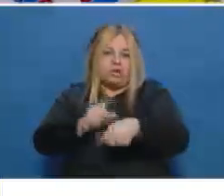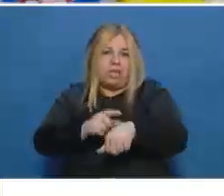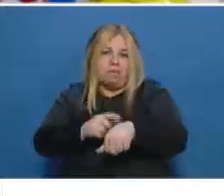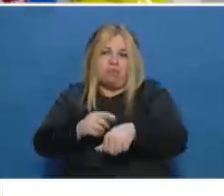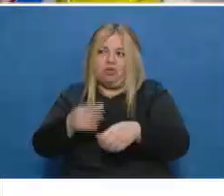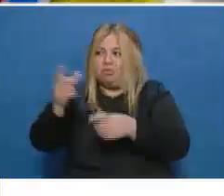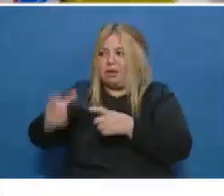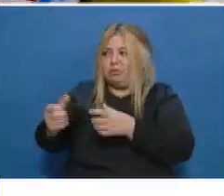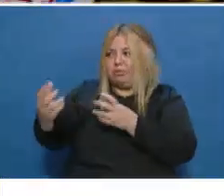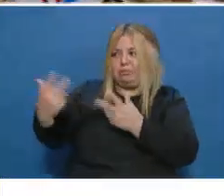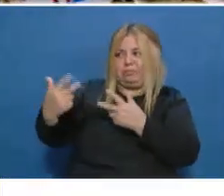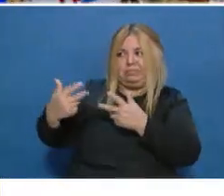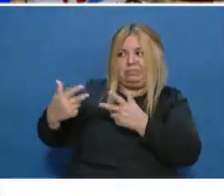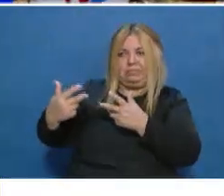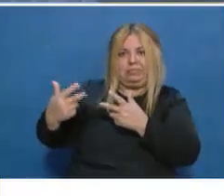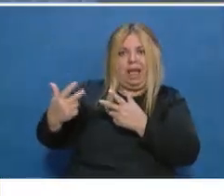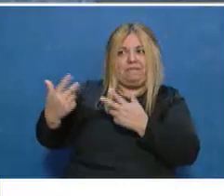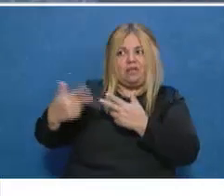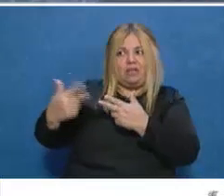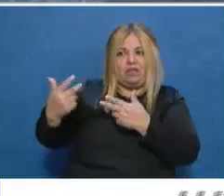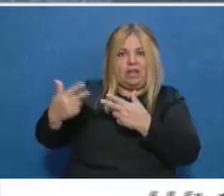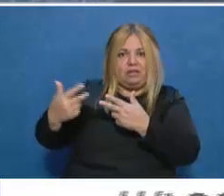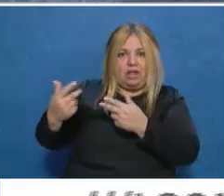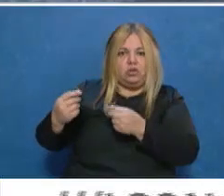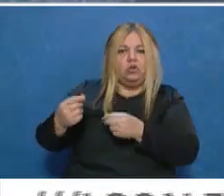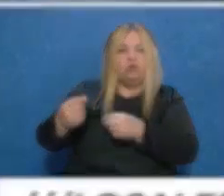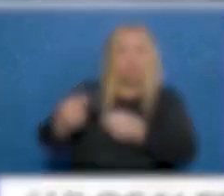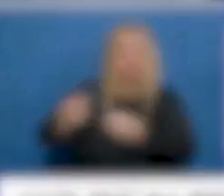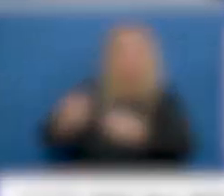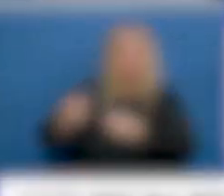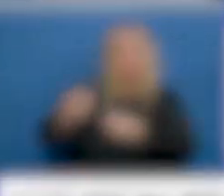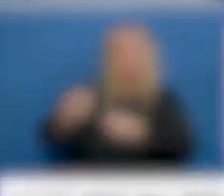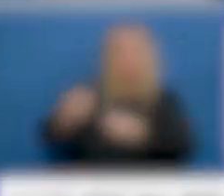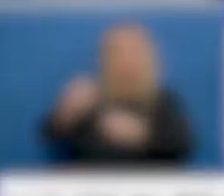situación se va a seguir controlando como está el momento. Gracias, Luciana, buen fin de semana, hasta el lunes.